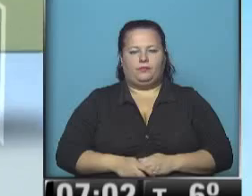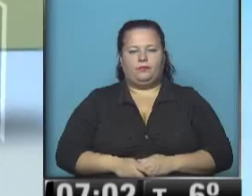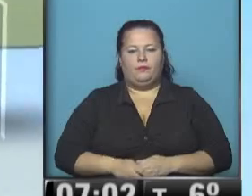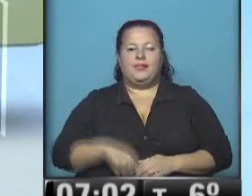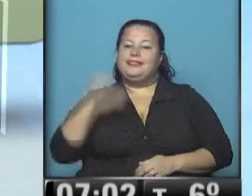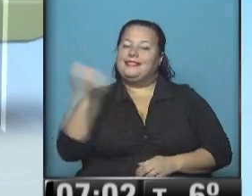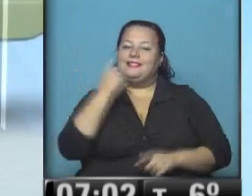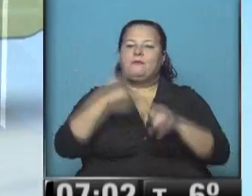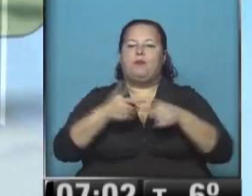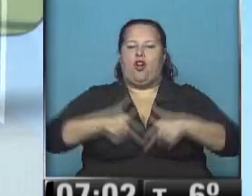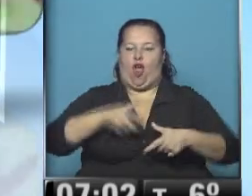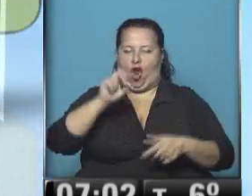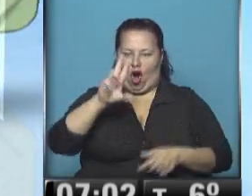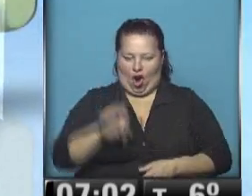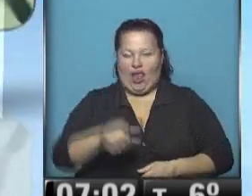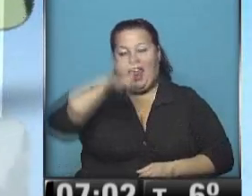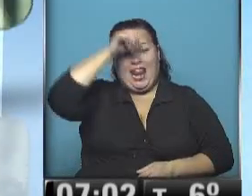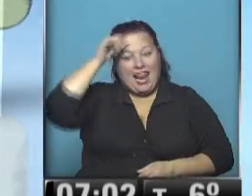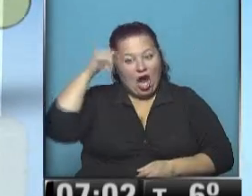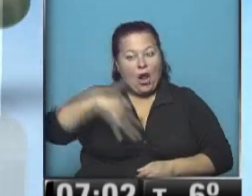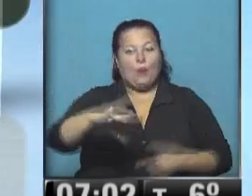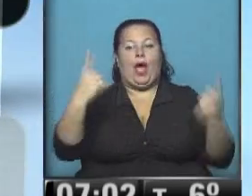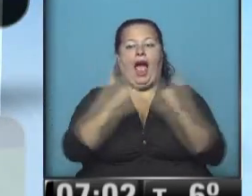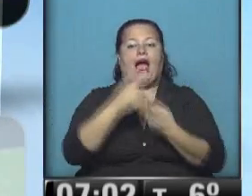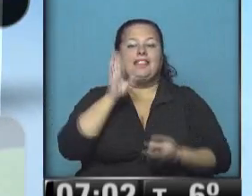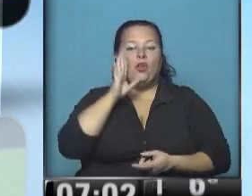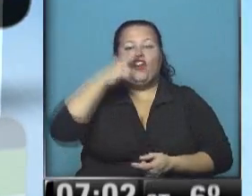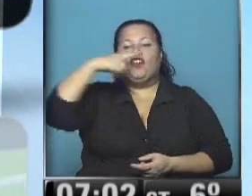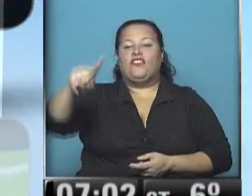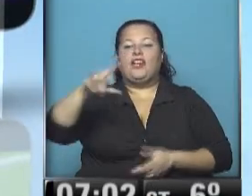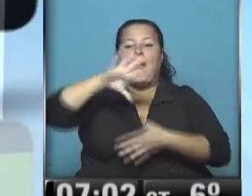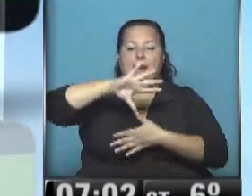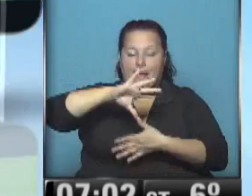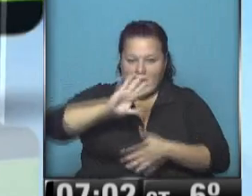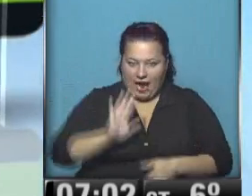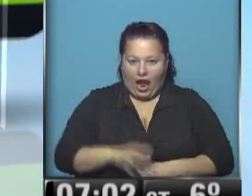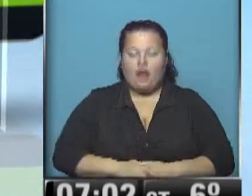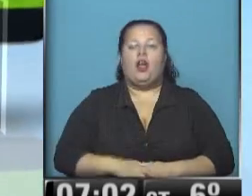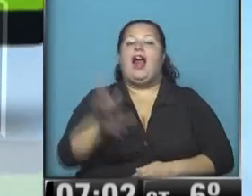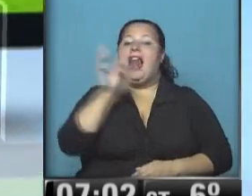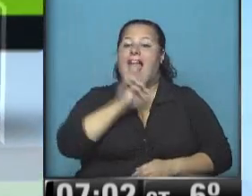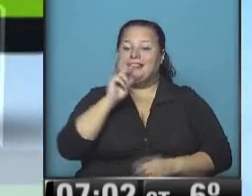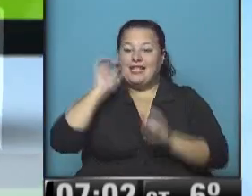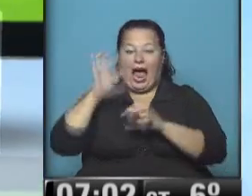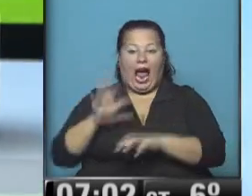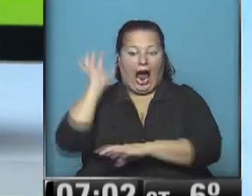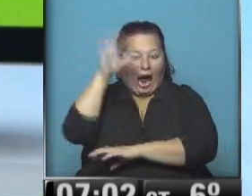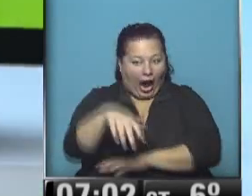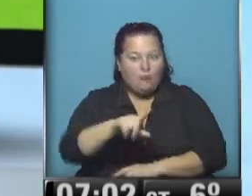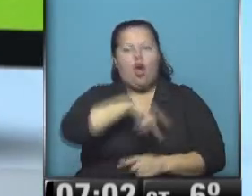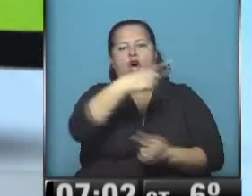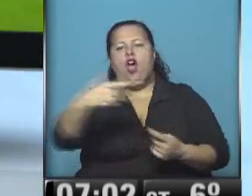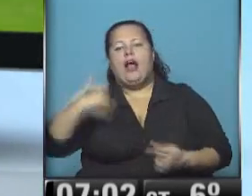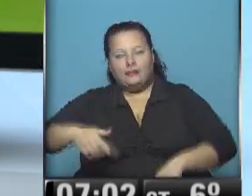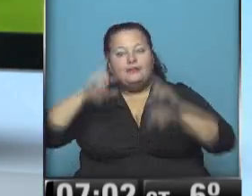Van por el oro. Las leonas se miden con Estados Unidos en la final de los Panamericanos, donde las chicas del handball y otros